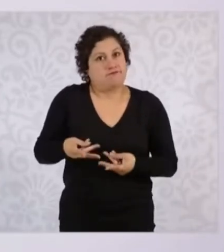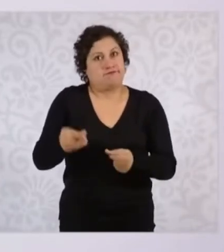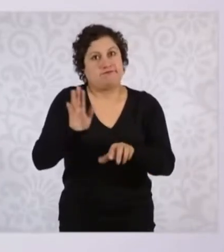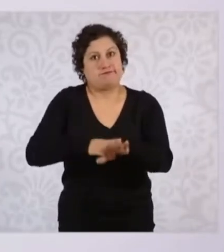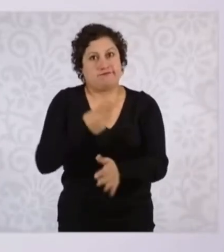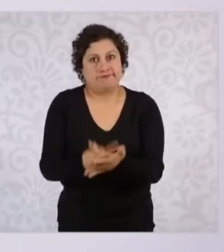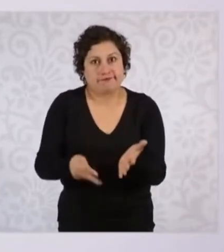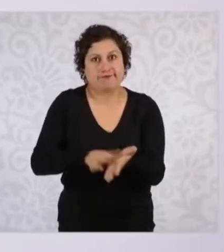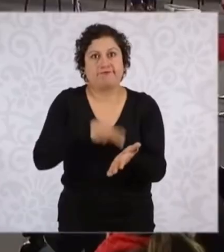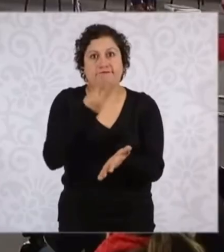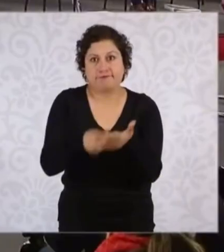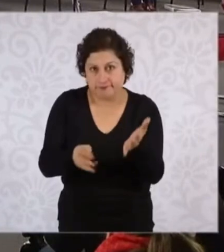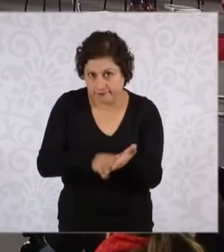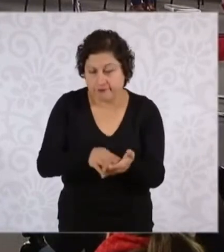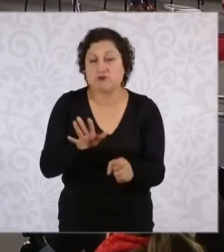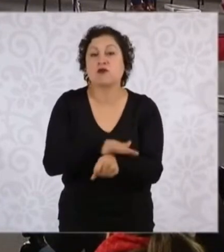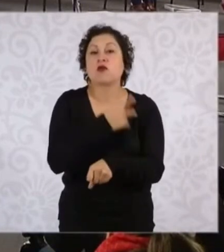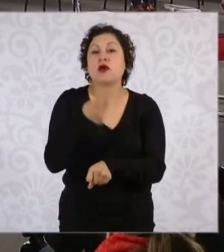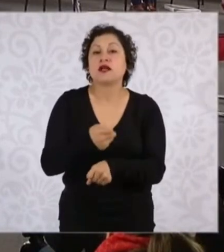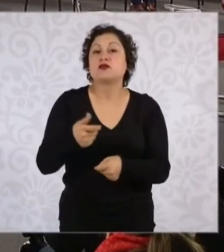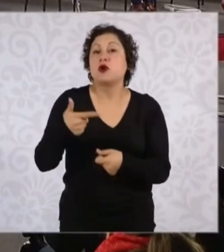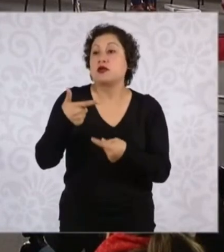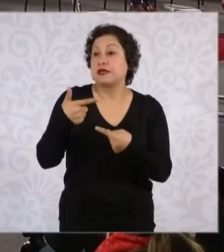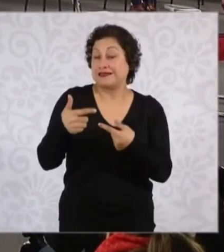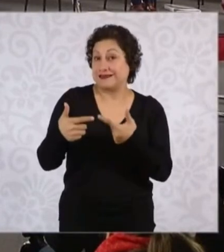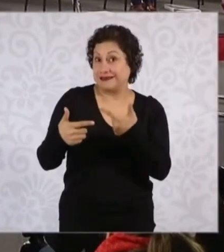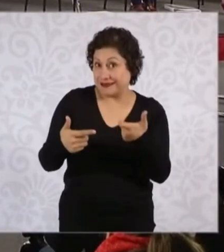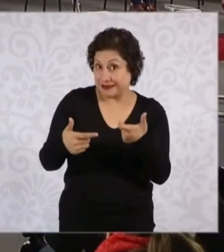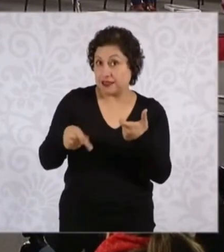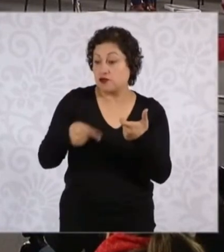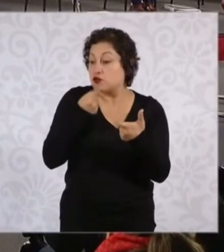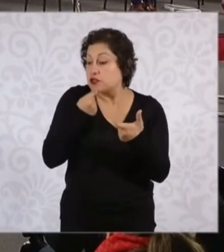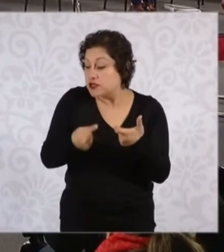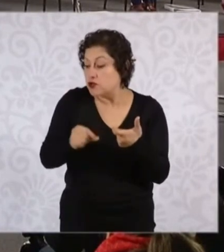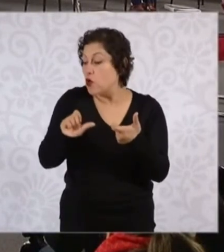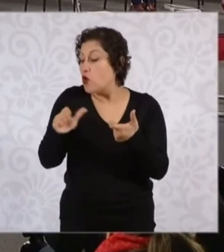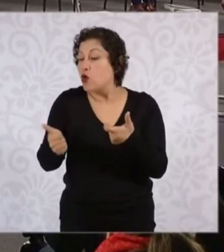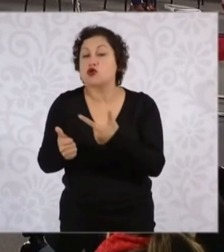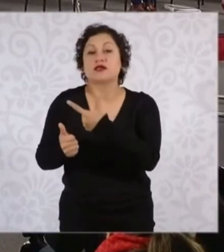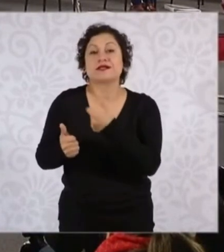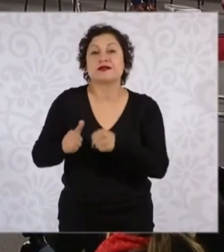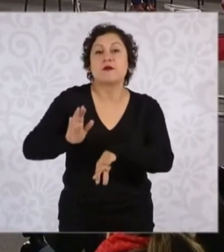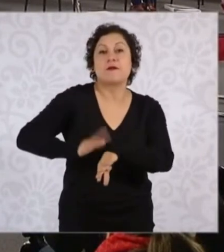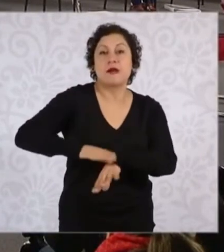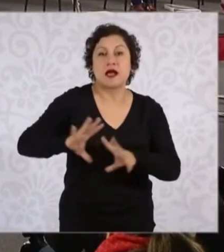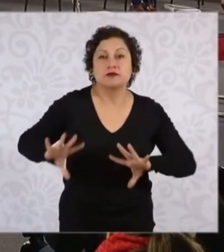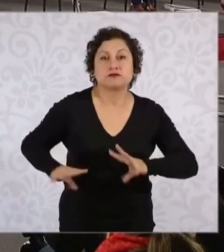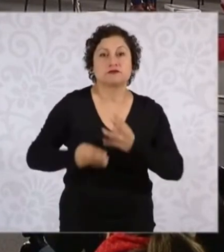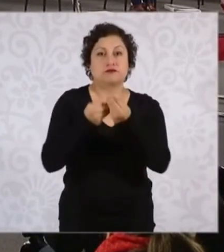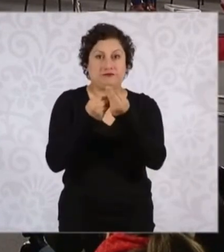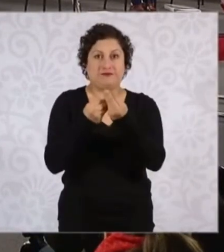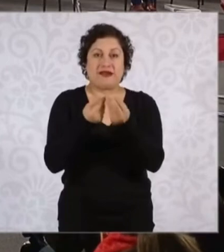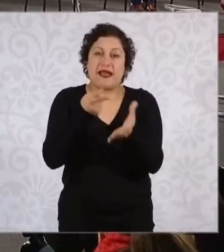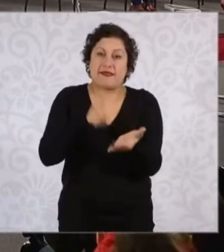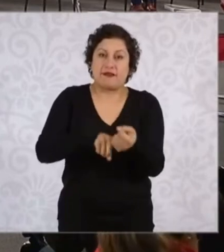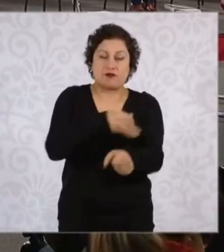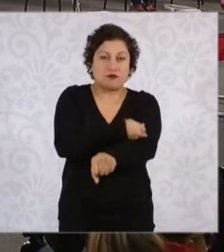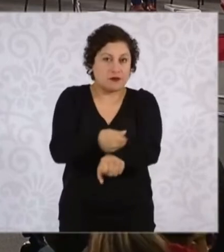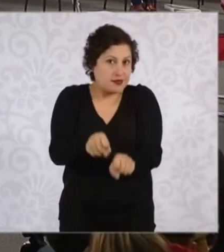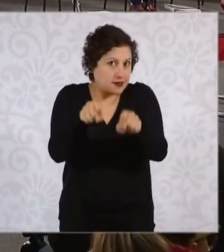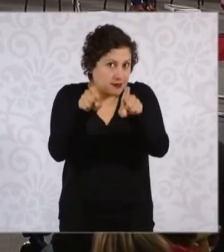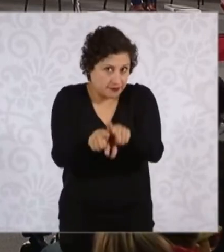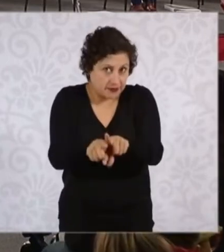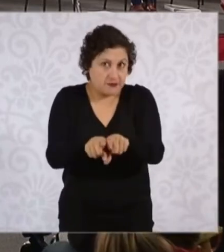les dará 700 pesos más por cada niño integrante de la familia. Es